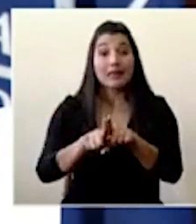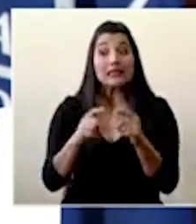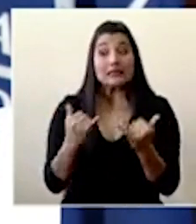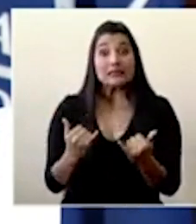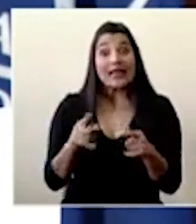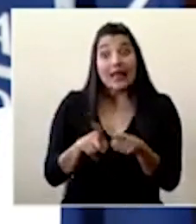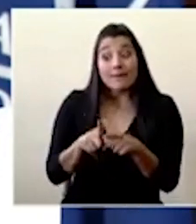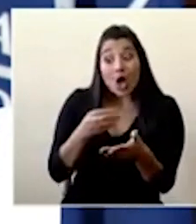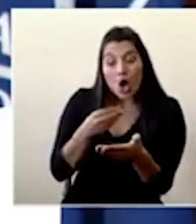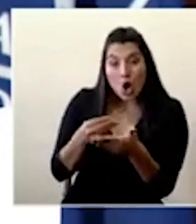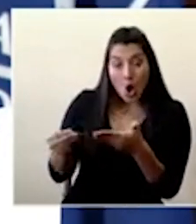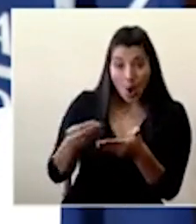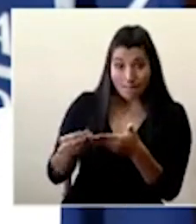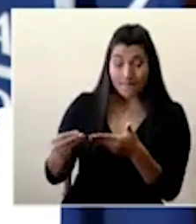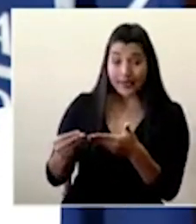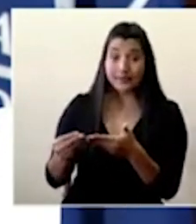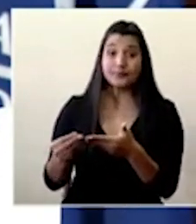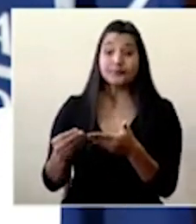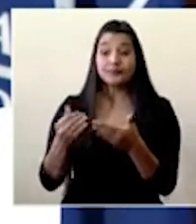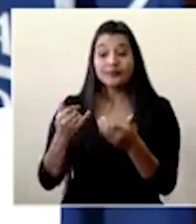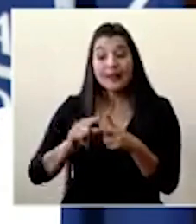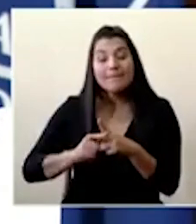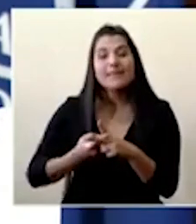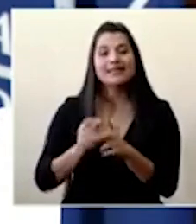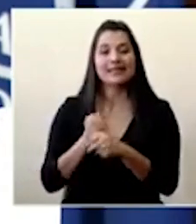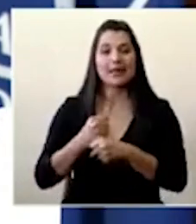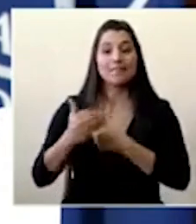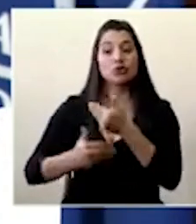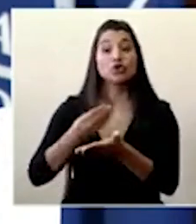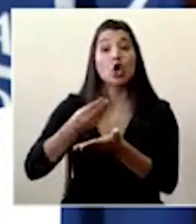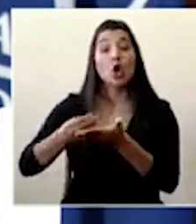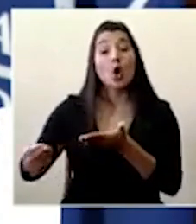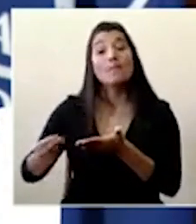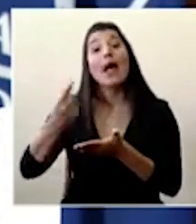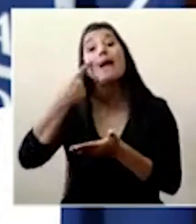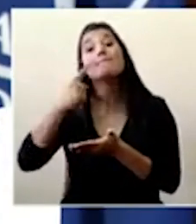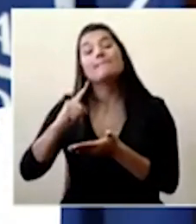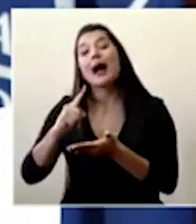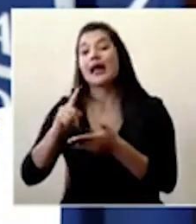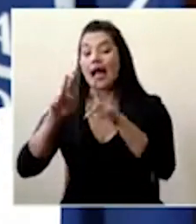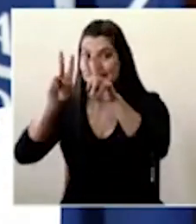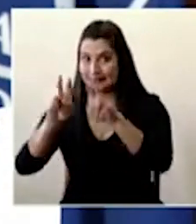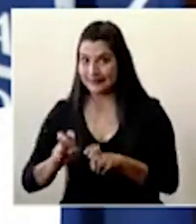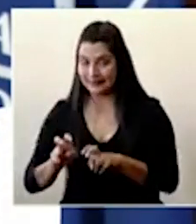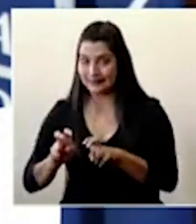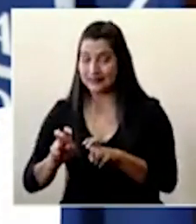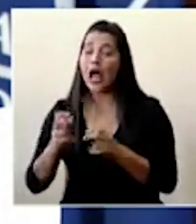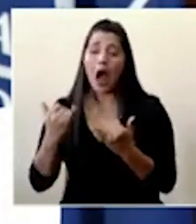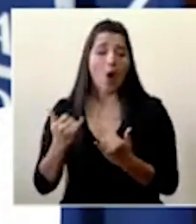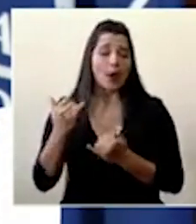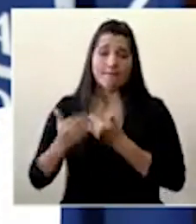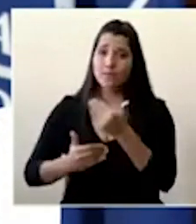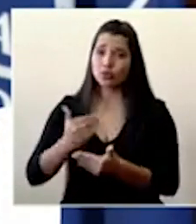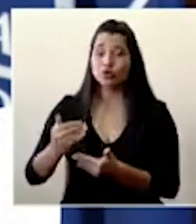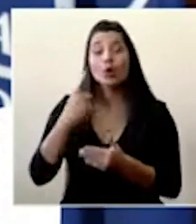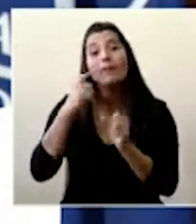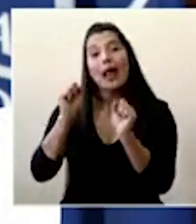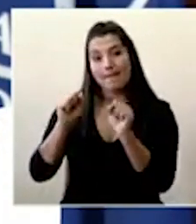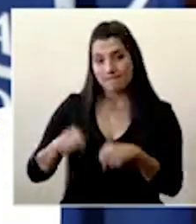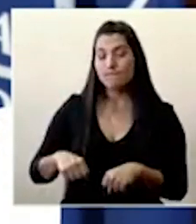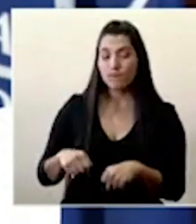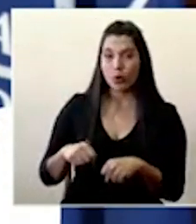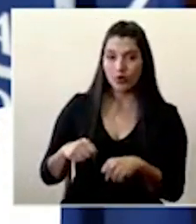reactivos más bien de gestionar una compra a un precio reducido para Costa Rica y estamos también haciendo las gestiones para tener acceso a esa